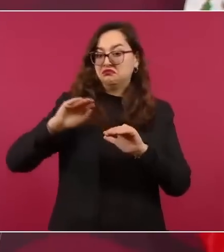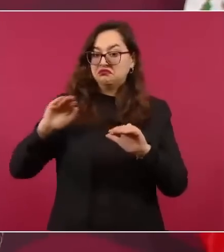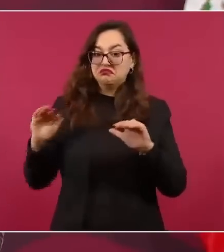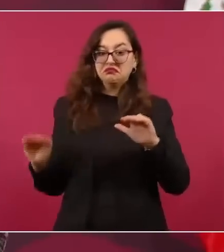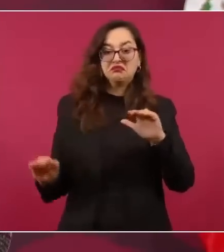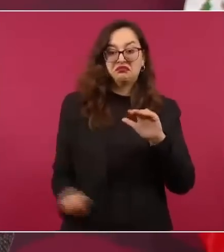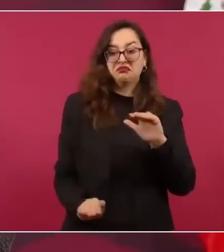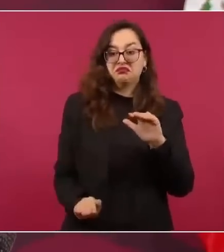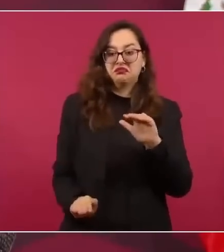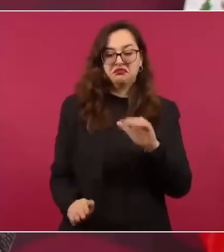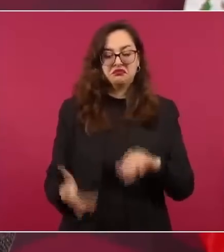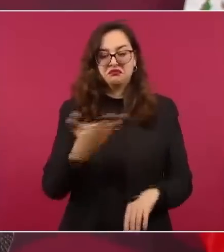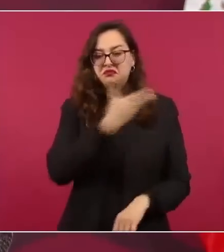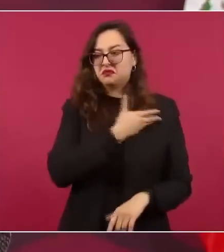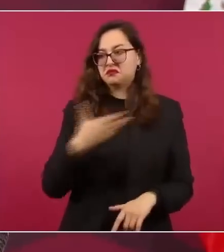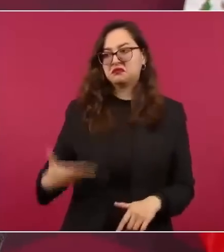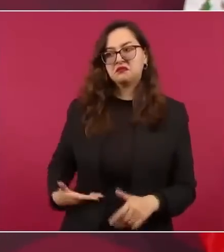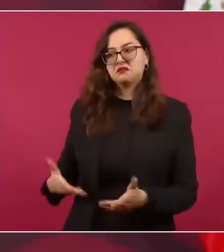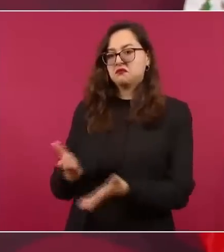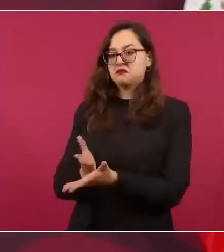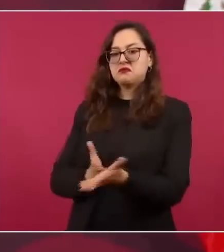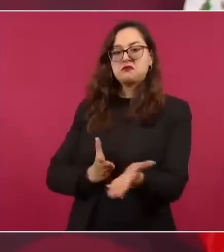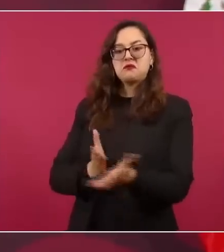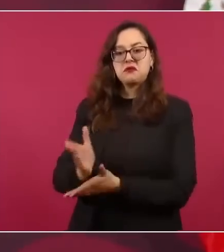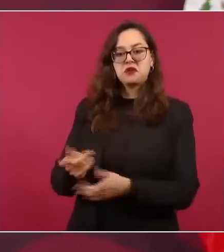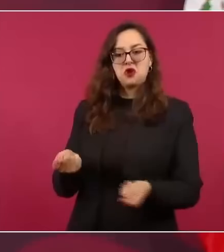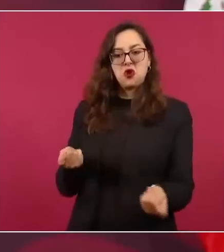el poder de los poderes era el Ejecutivo.